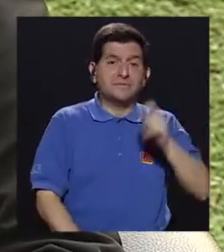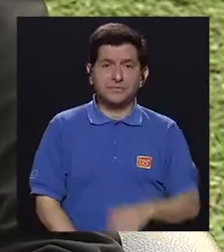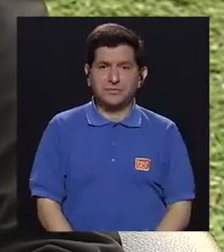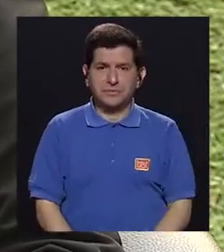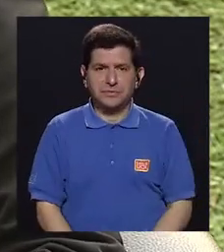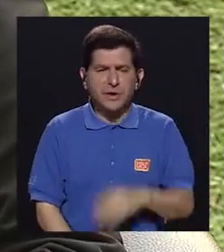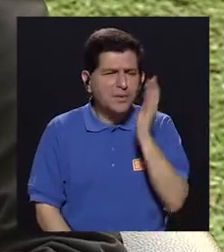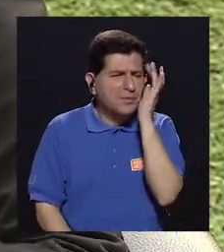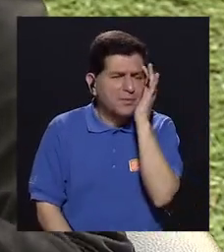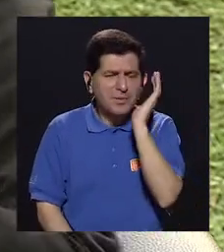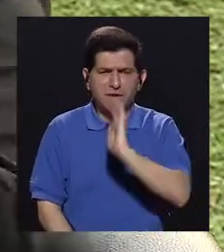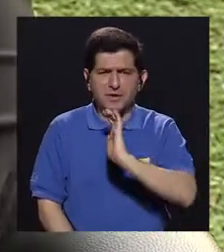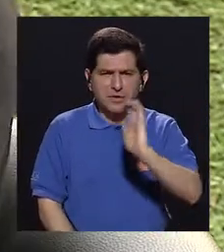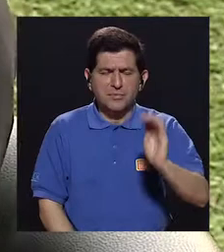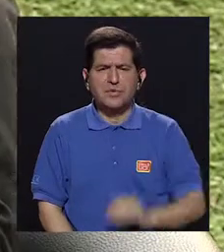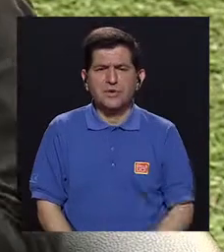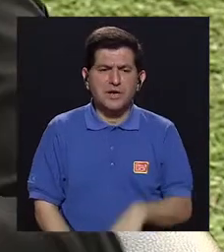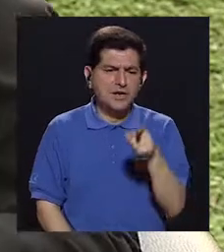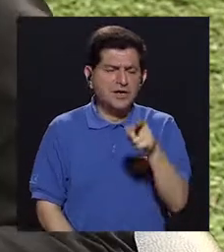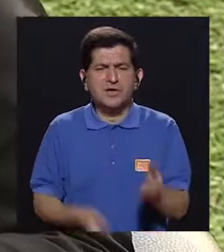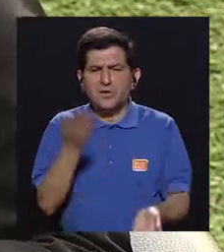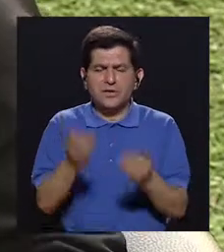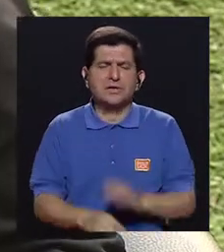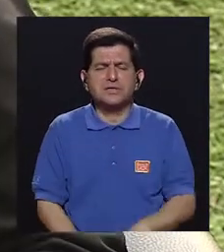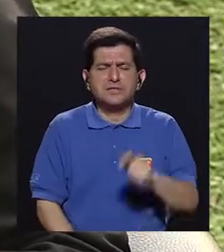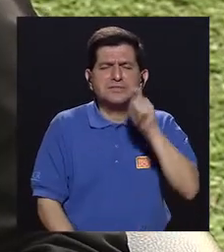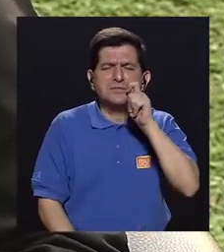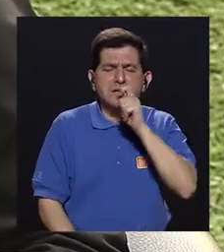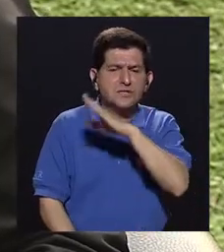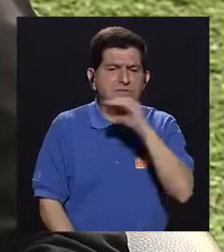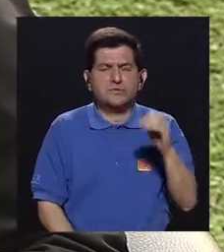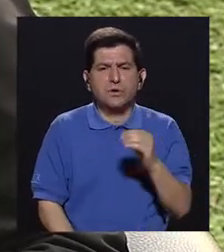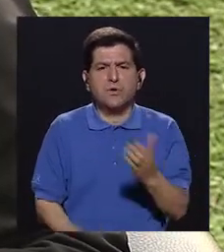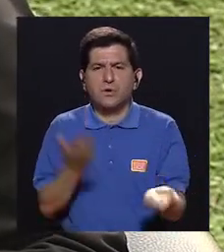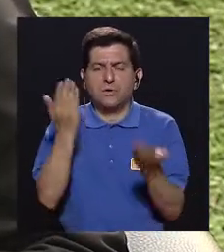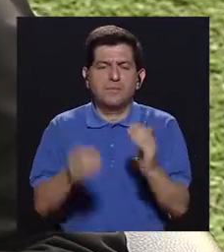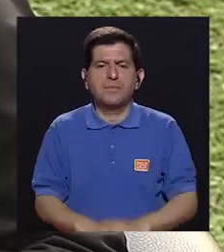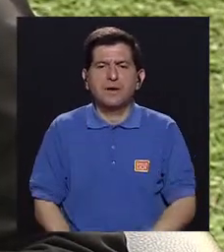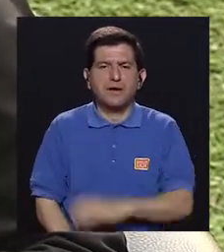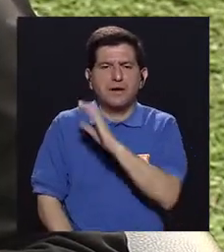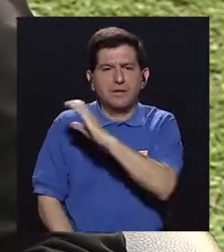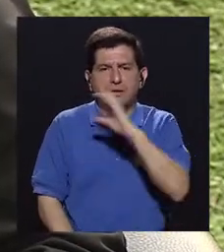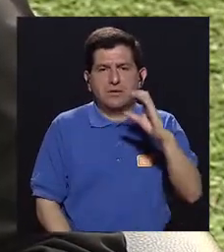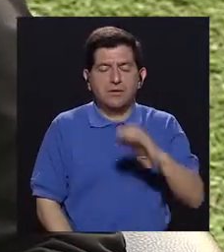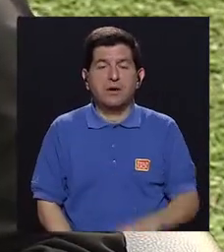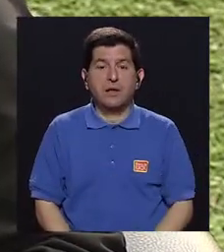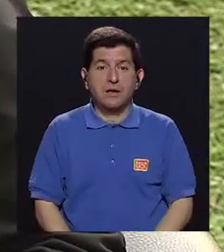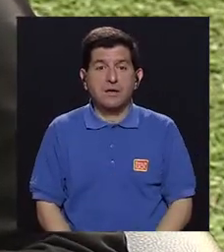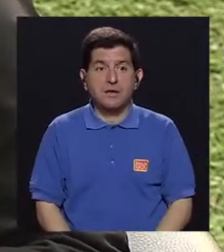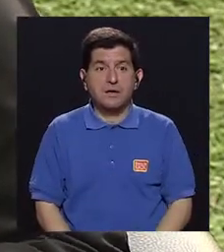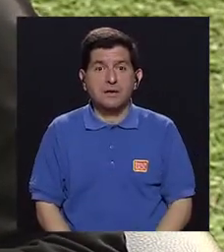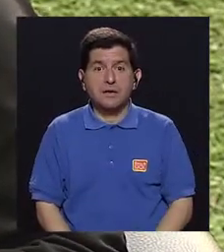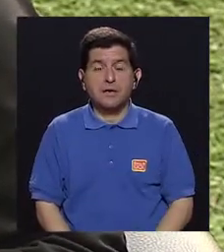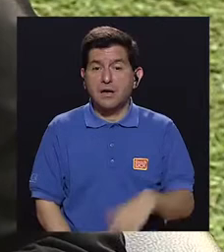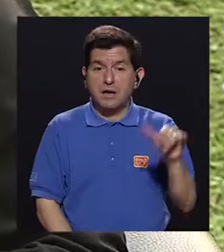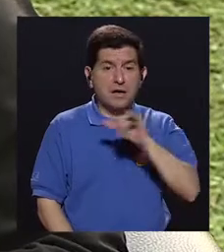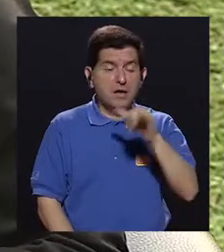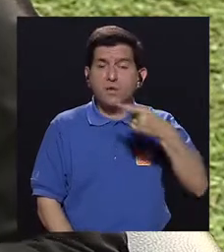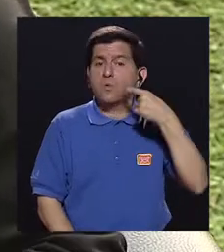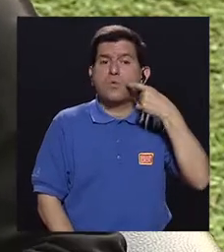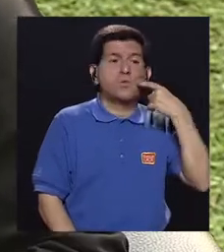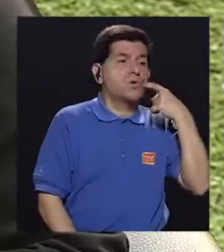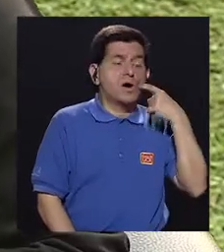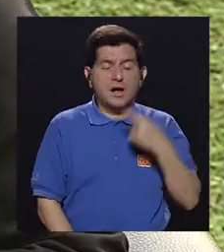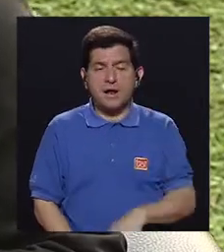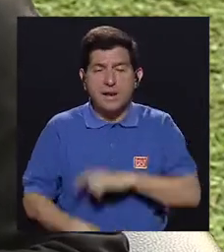porque un niño ande con un pucho de marihuana que con una gaseosa. Y es tan peligrosa y tan adictiva como el